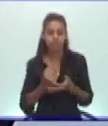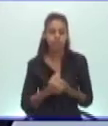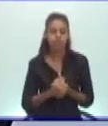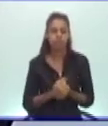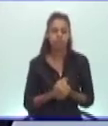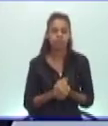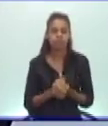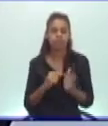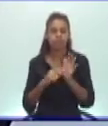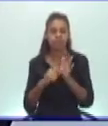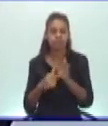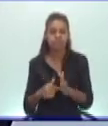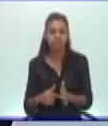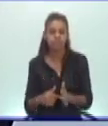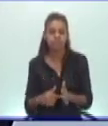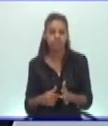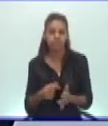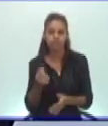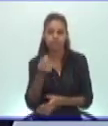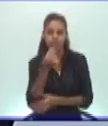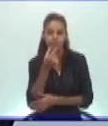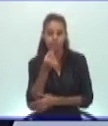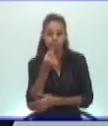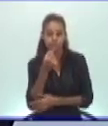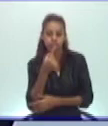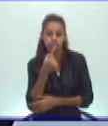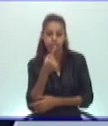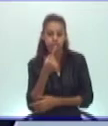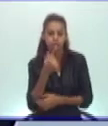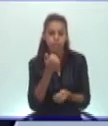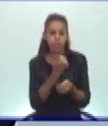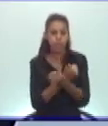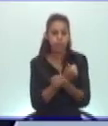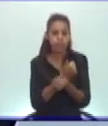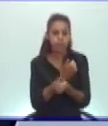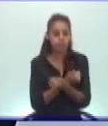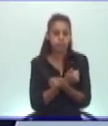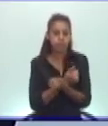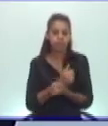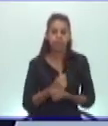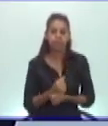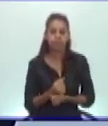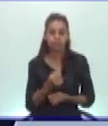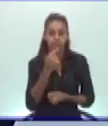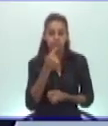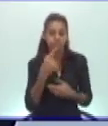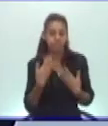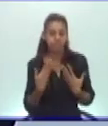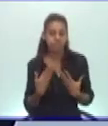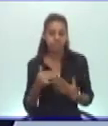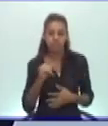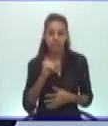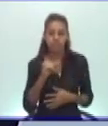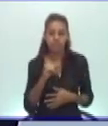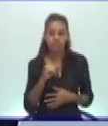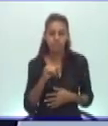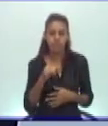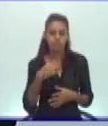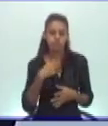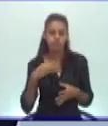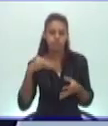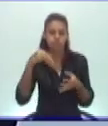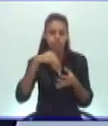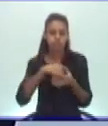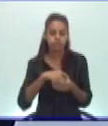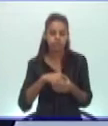vez dedicado a los medicamentos, opciones peligrosas. Tenemos que tener en cuenta que hay medicamentos también que están compuestos, tienen en su